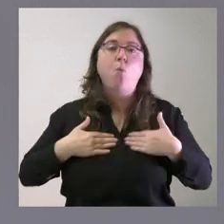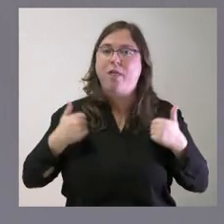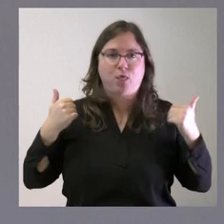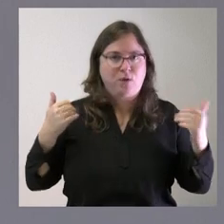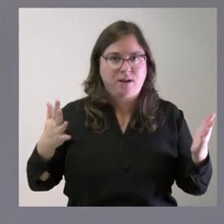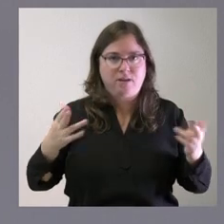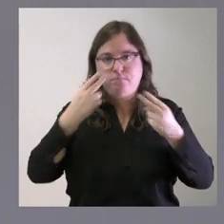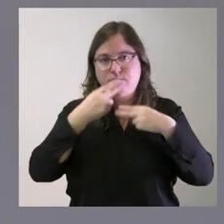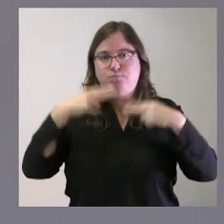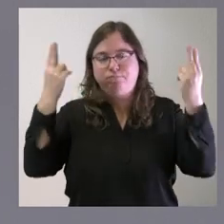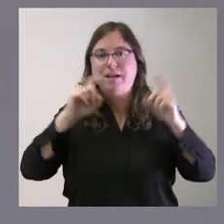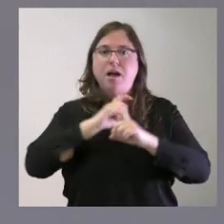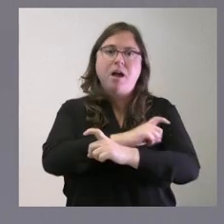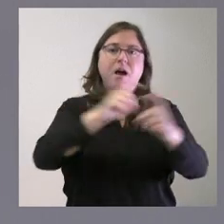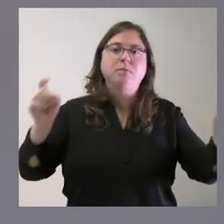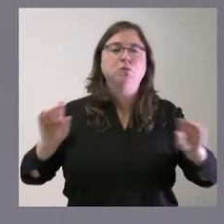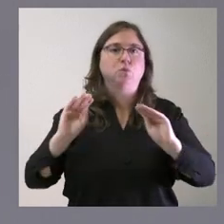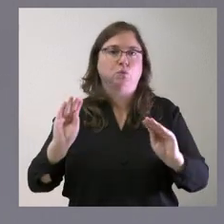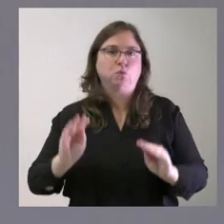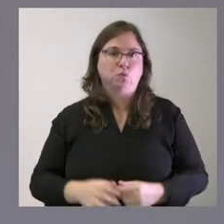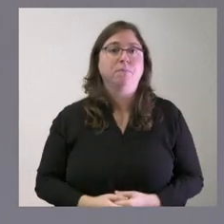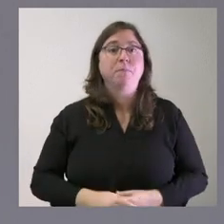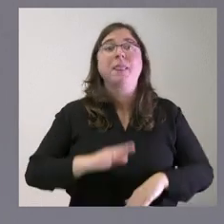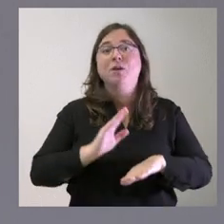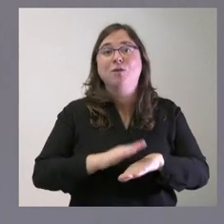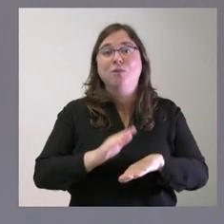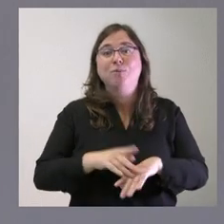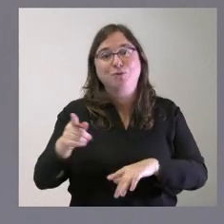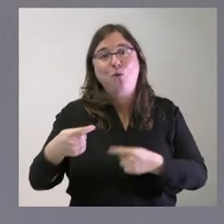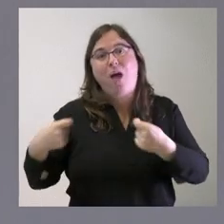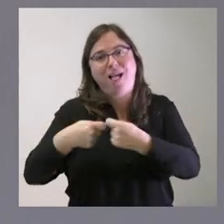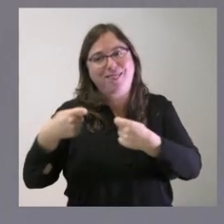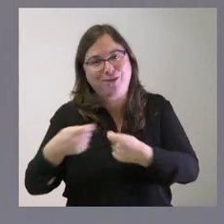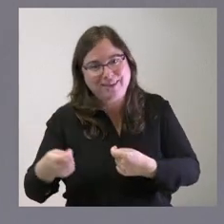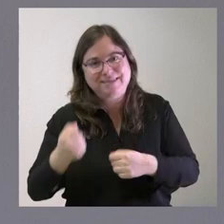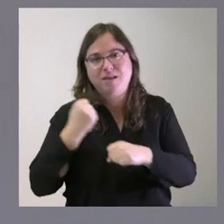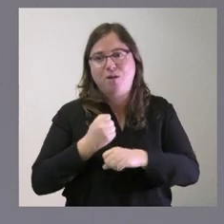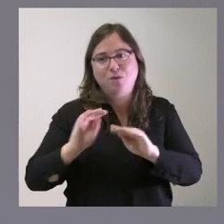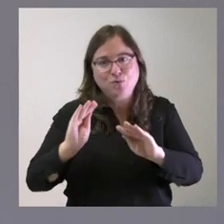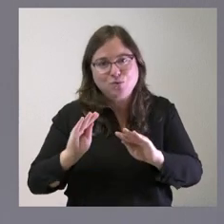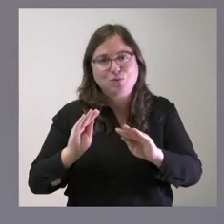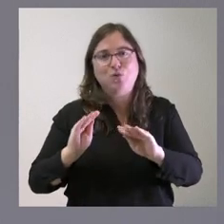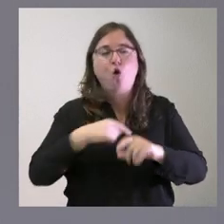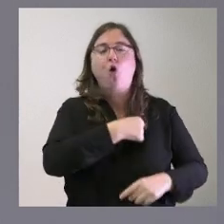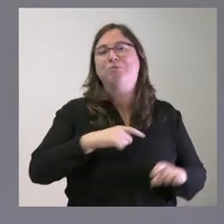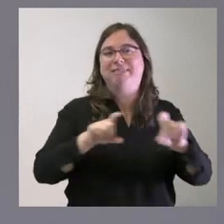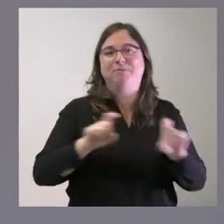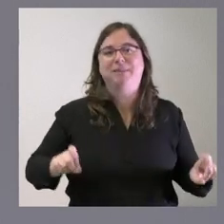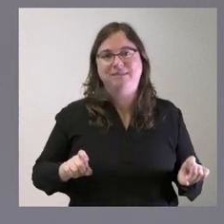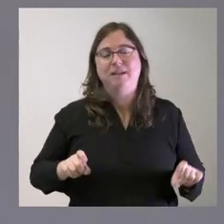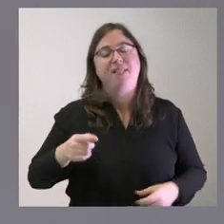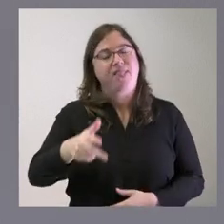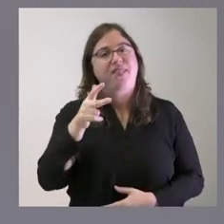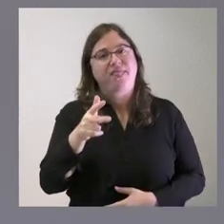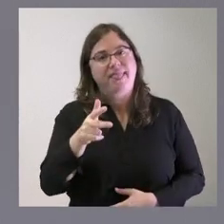que sus anuncios sean realizados entre otras cosas porque también tienen sus accionistas sus trabajadores sus cometidos de empresas que también tienen